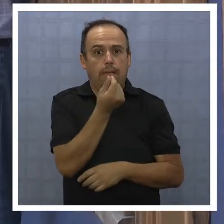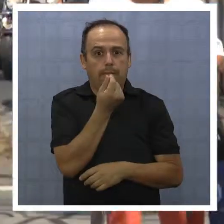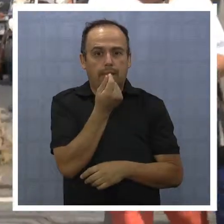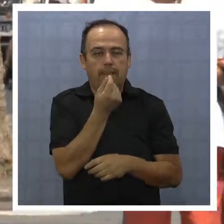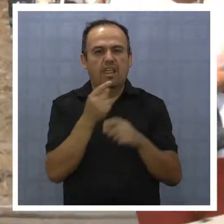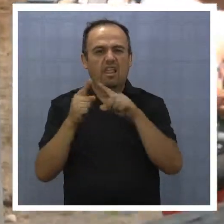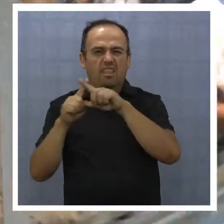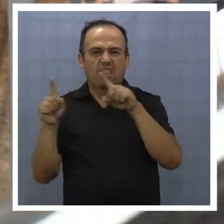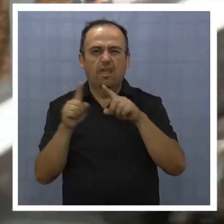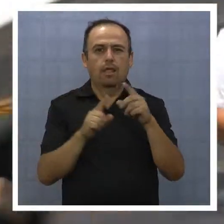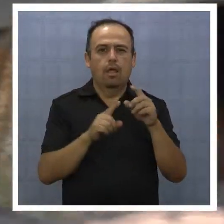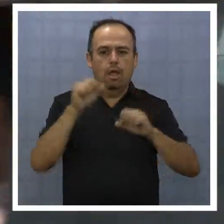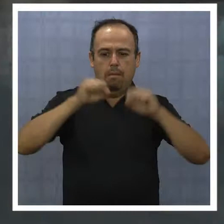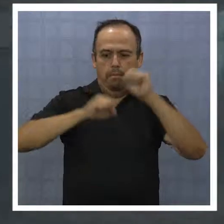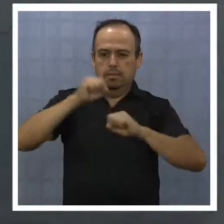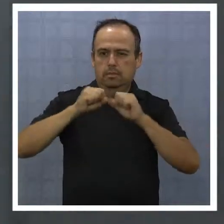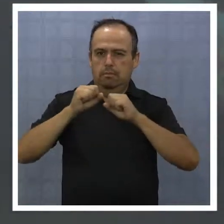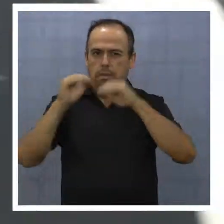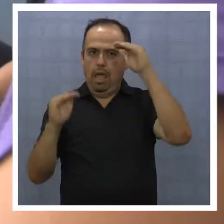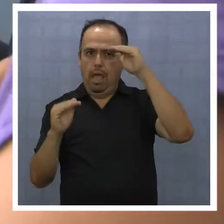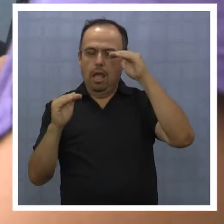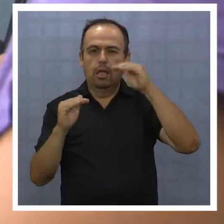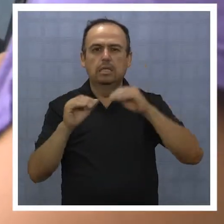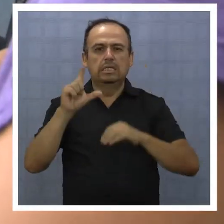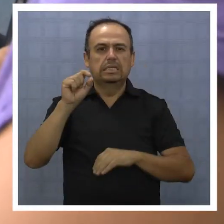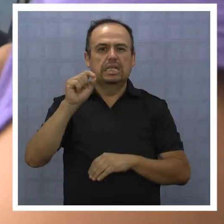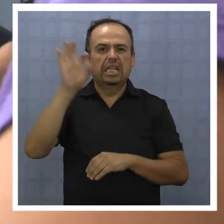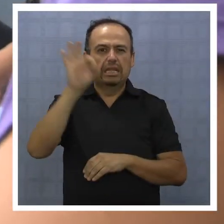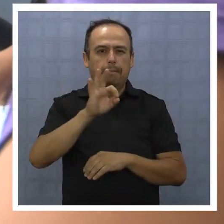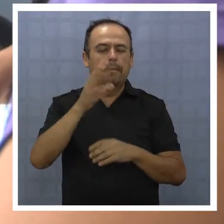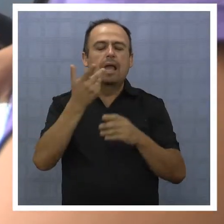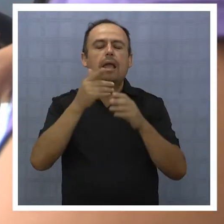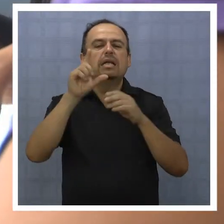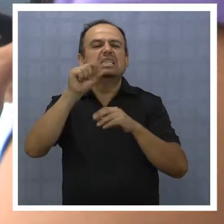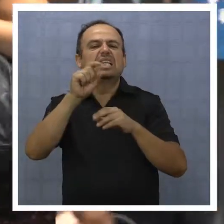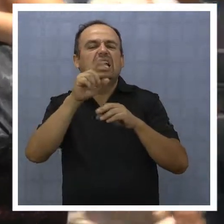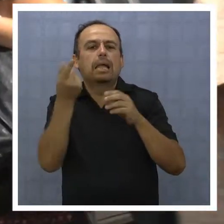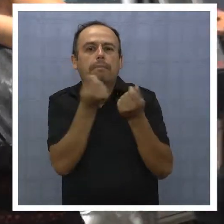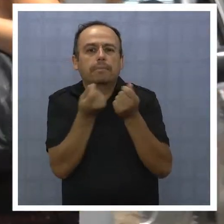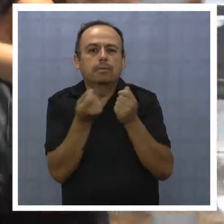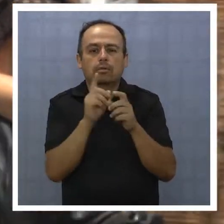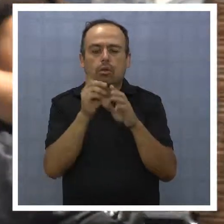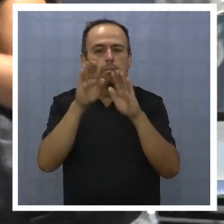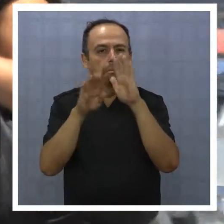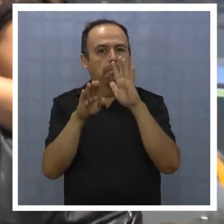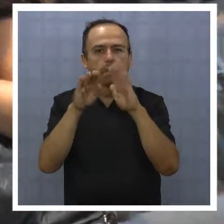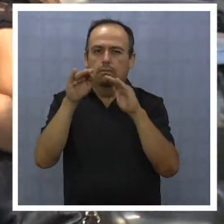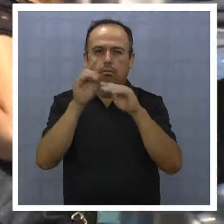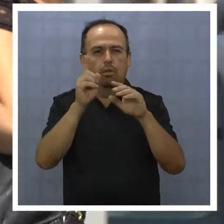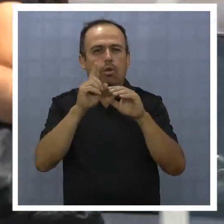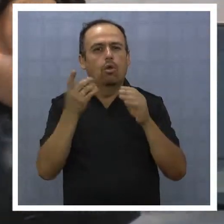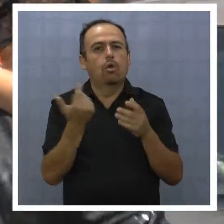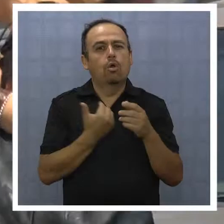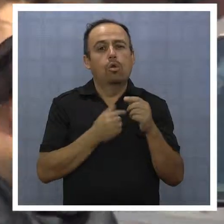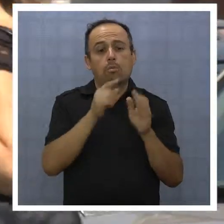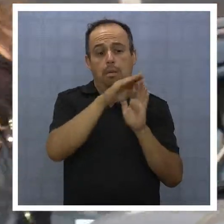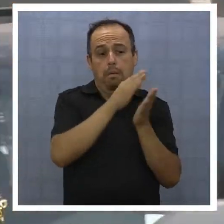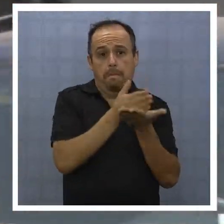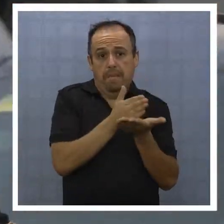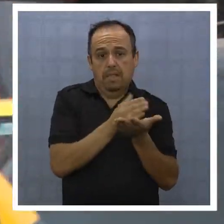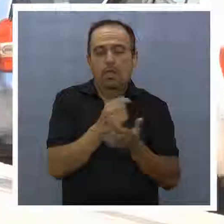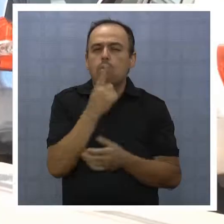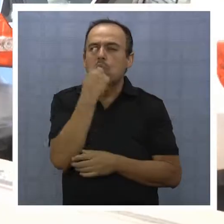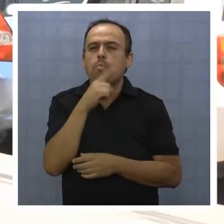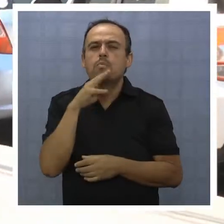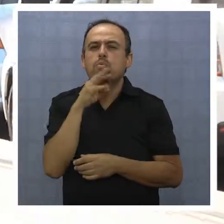diferencia entre dos compañías no puede ser más de 70 pesos. En términos concretos, esto significa que si uno tiene un plan que el minuto